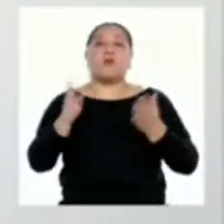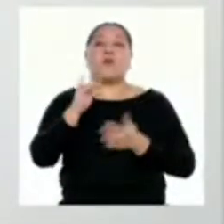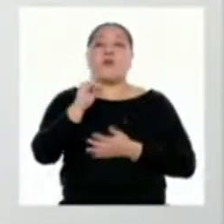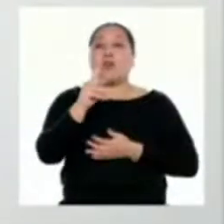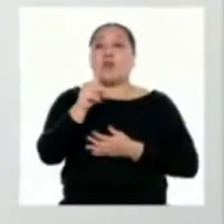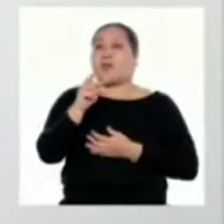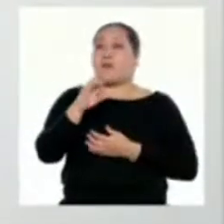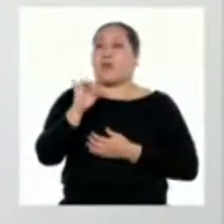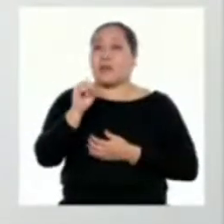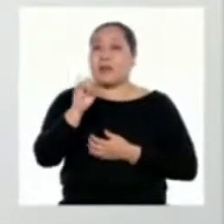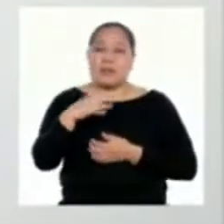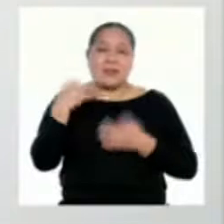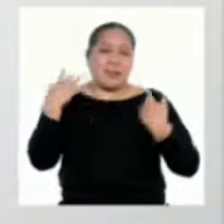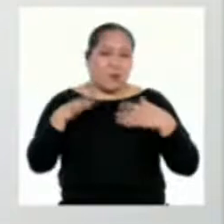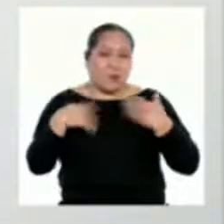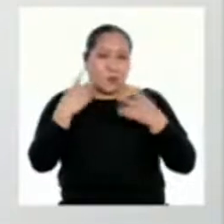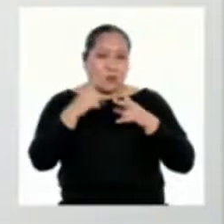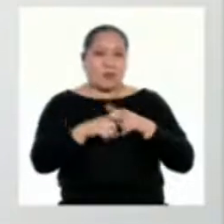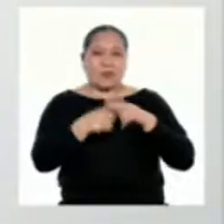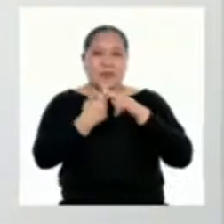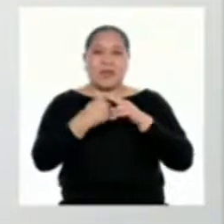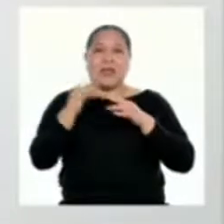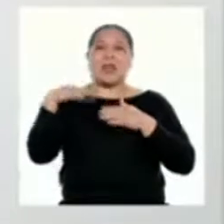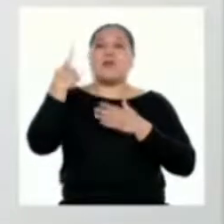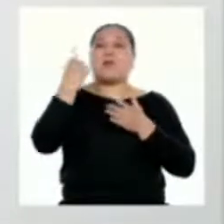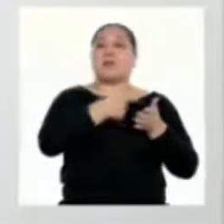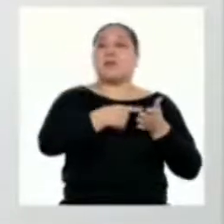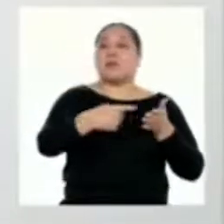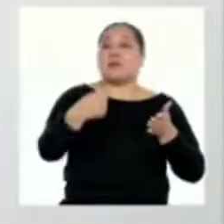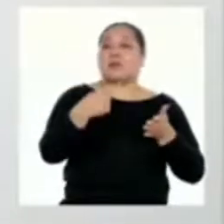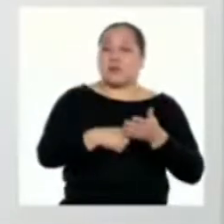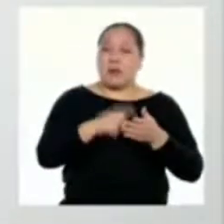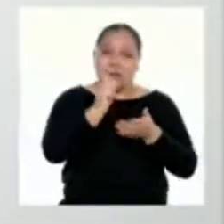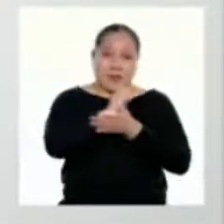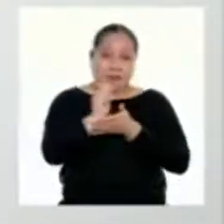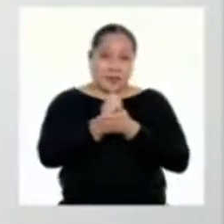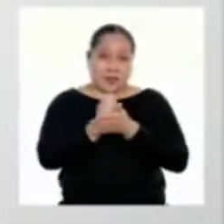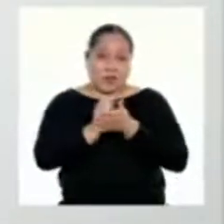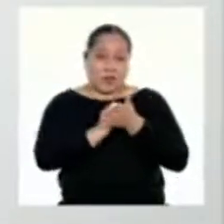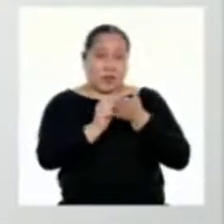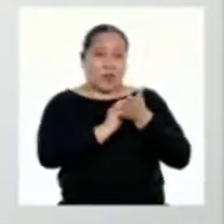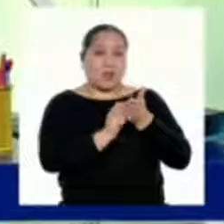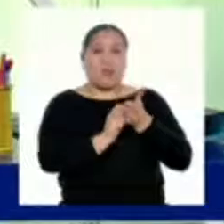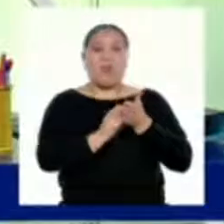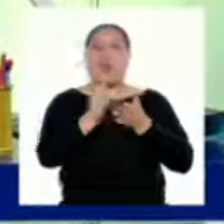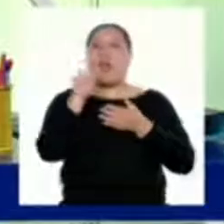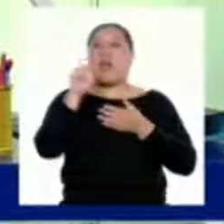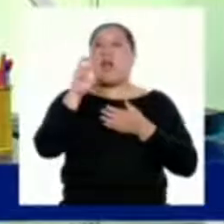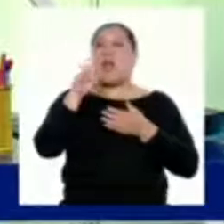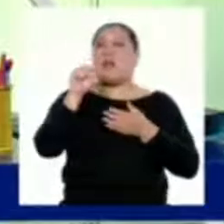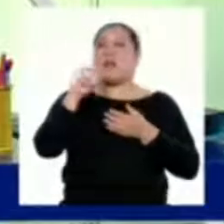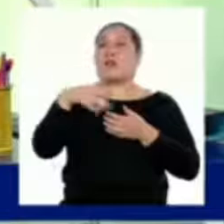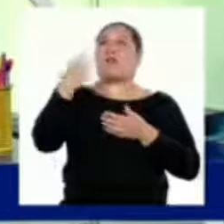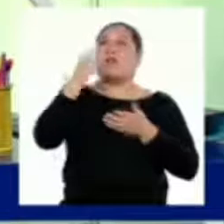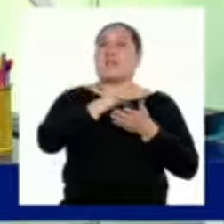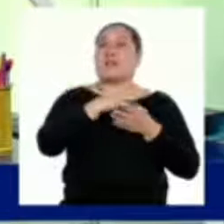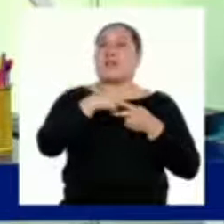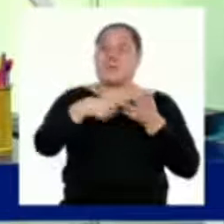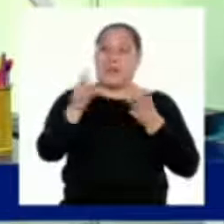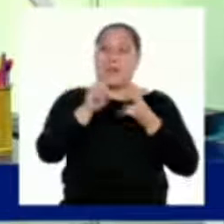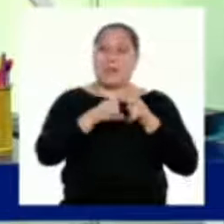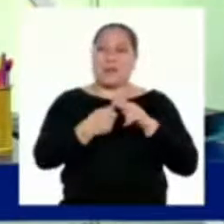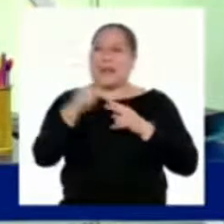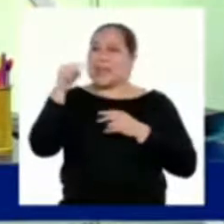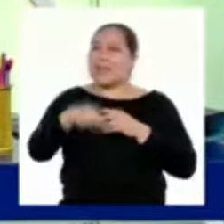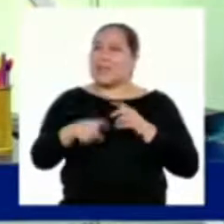podemos iniciar la próxima semana con la escritura de nuestro texto argumentativo Sí profesora Betsy esta semana todo lo